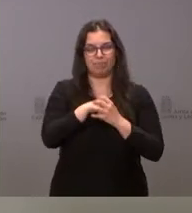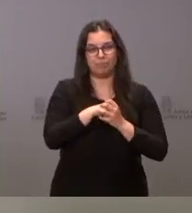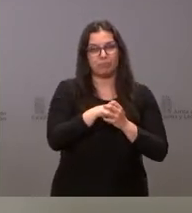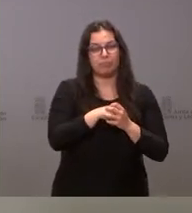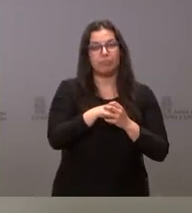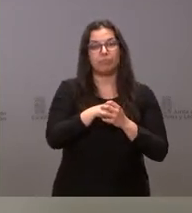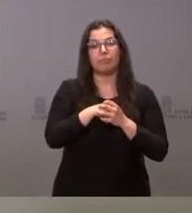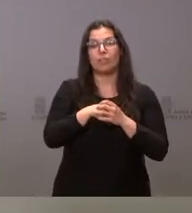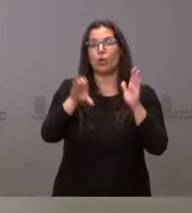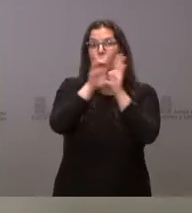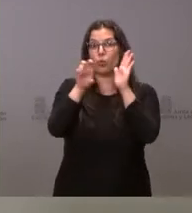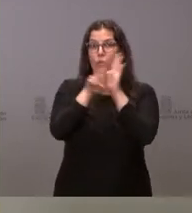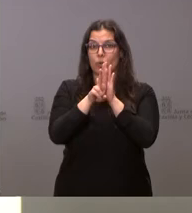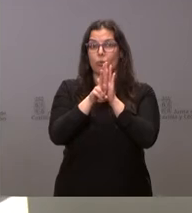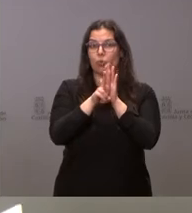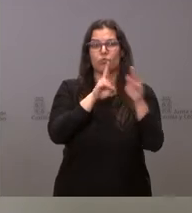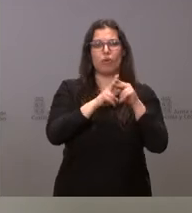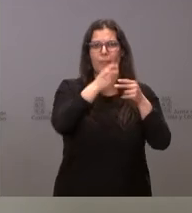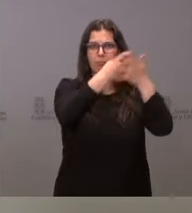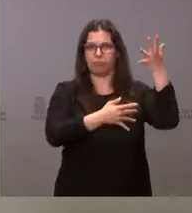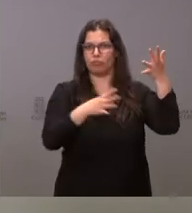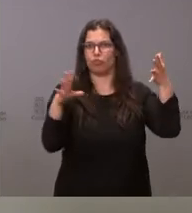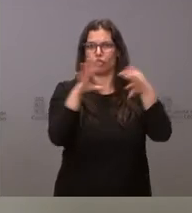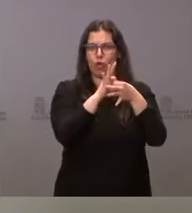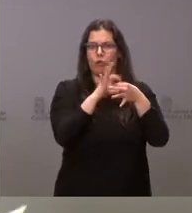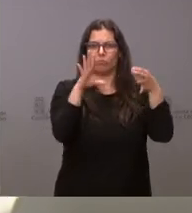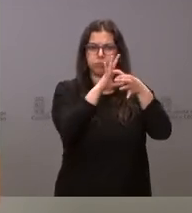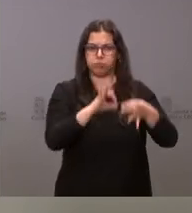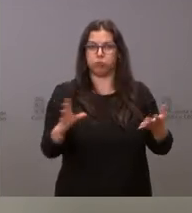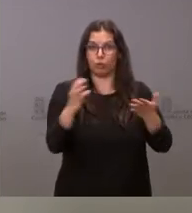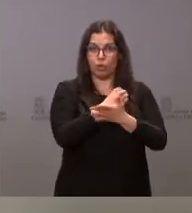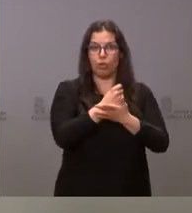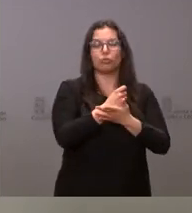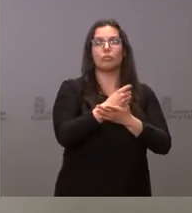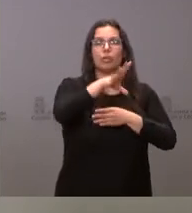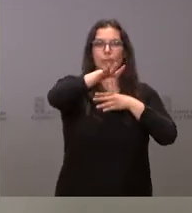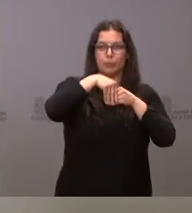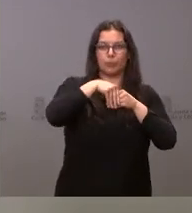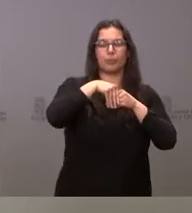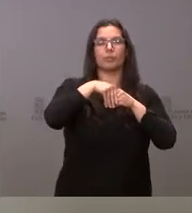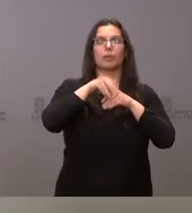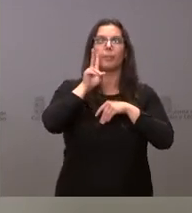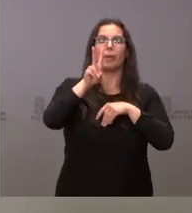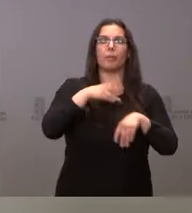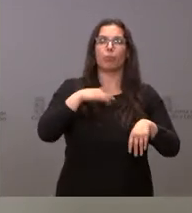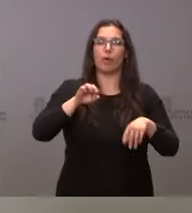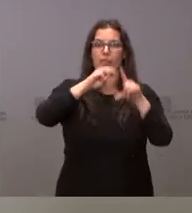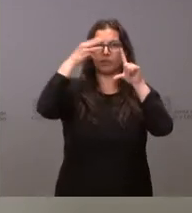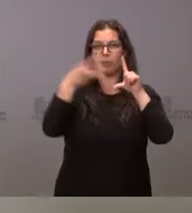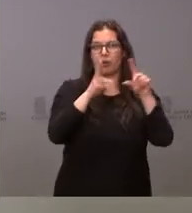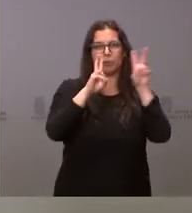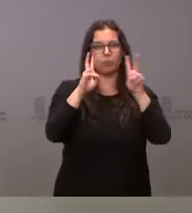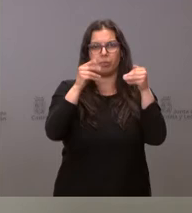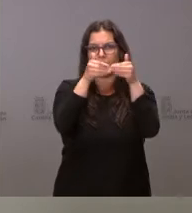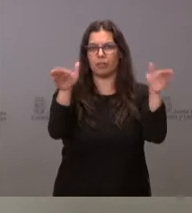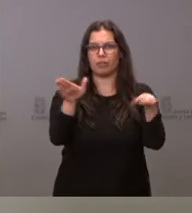todos los currículos de cada una de ellas, de estas personas, a través del portal que está a su disposición para que